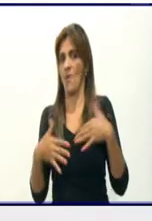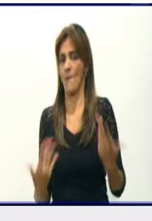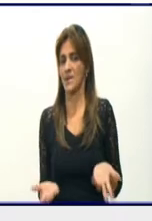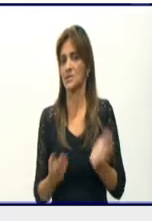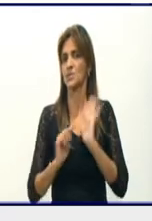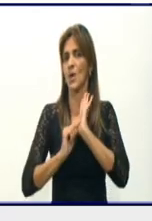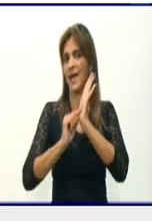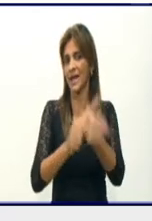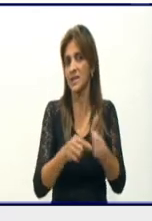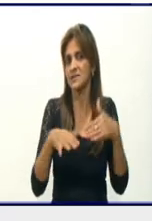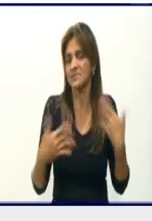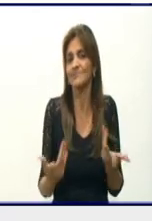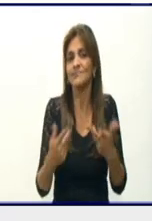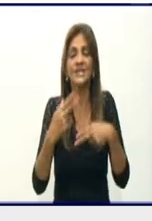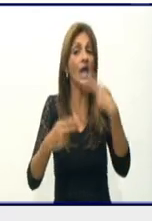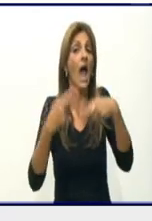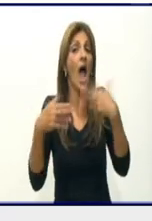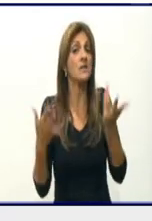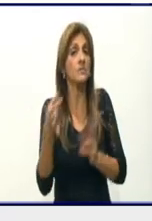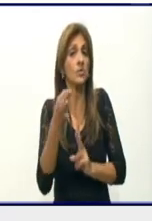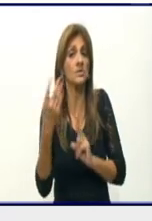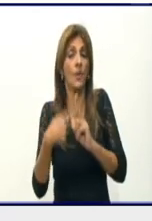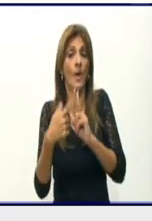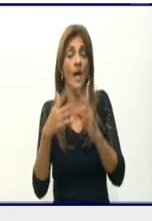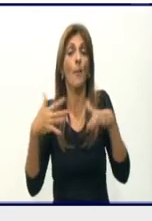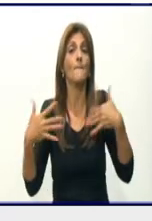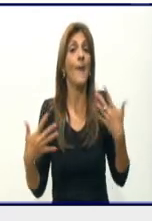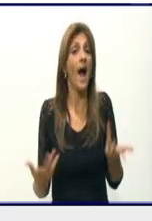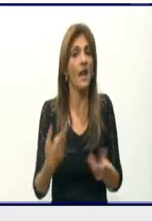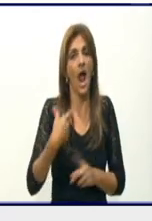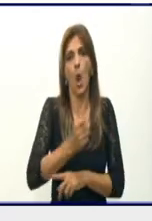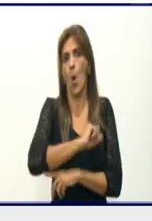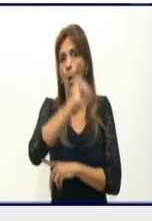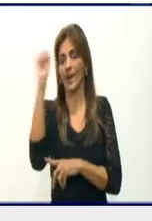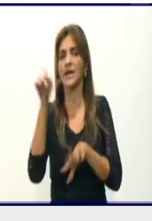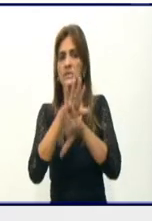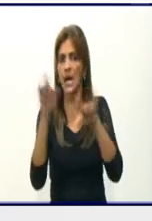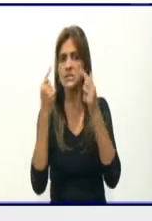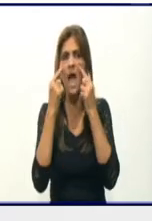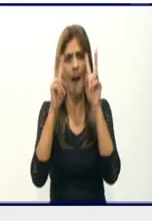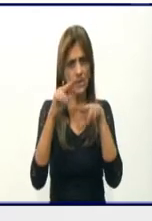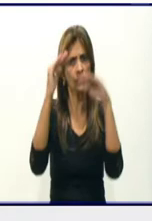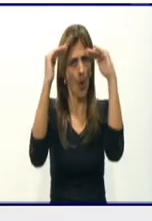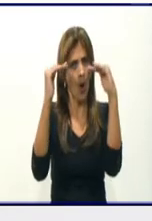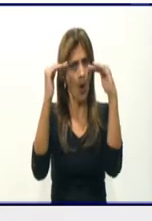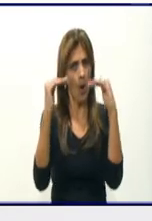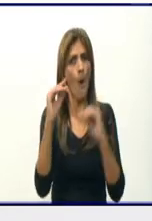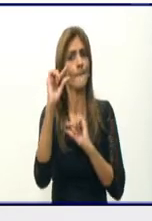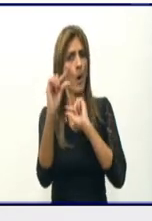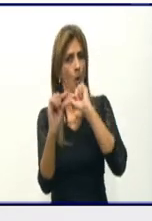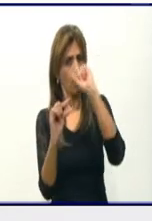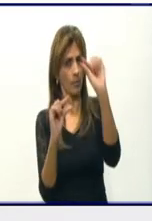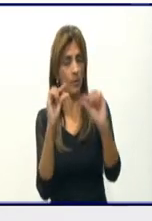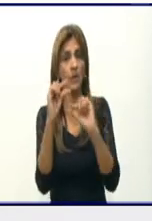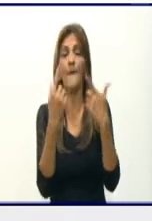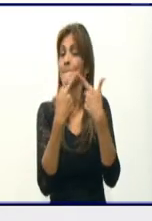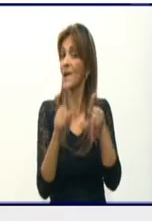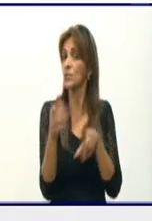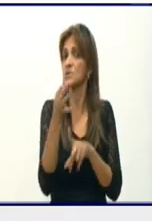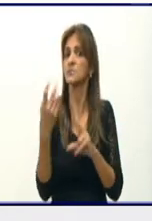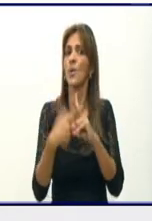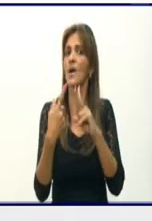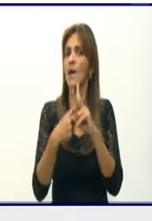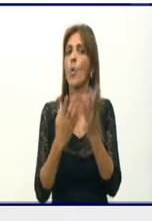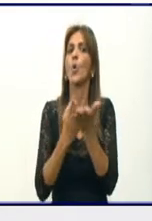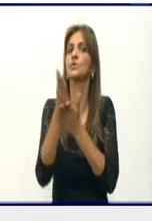para lograr, ya desde el punto de vista provincial se ha visto una disminución. Pero vayamos, sigue negativamente marcando el paso.